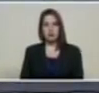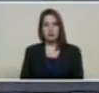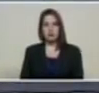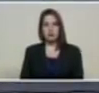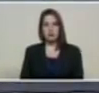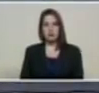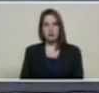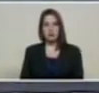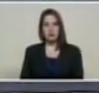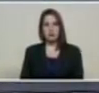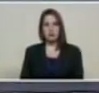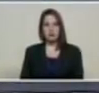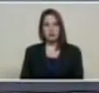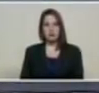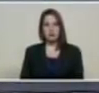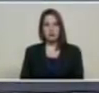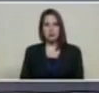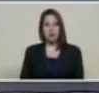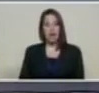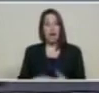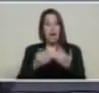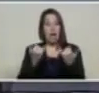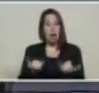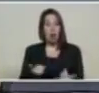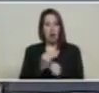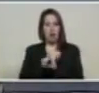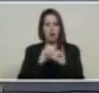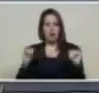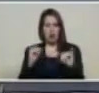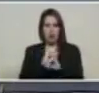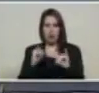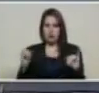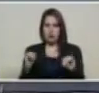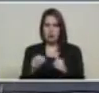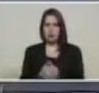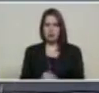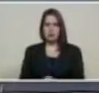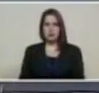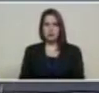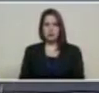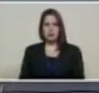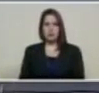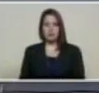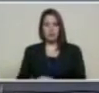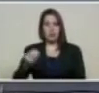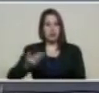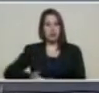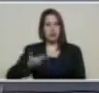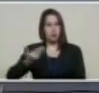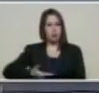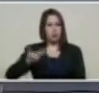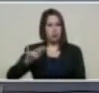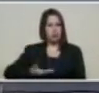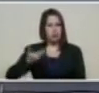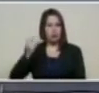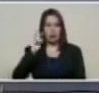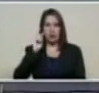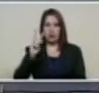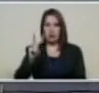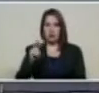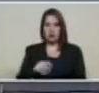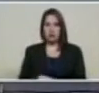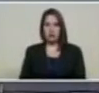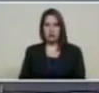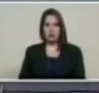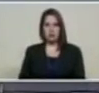ya para finalizar este importante acto vamos a proceder